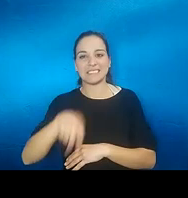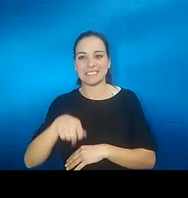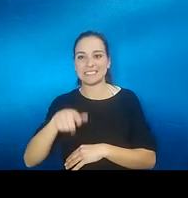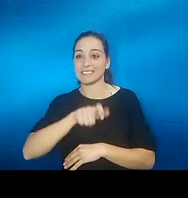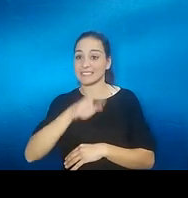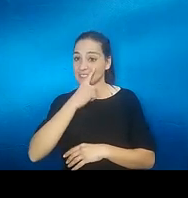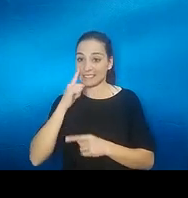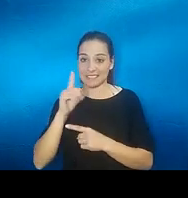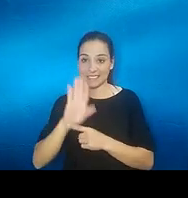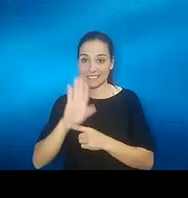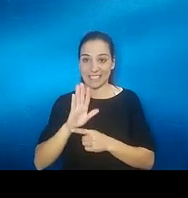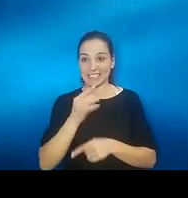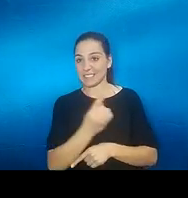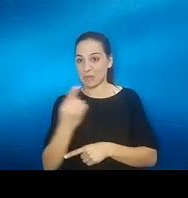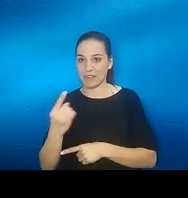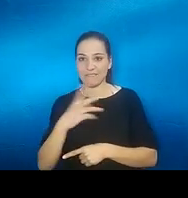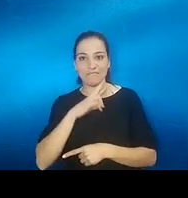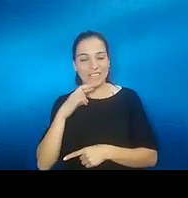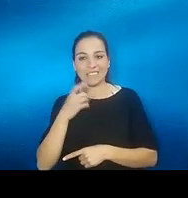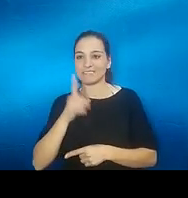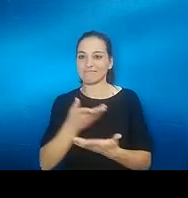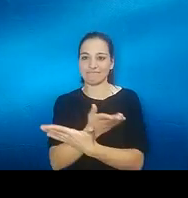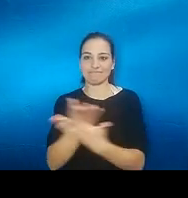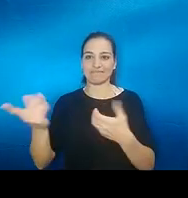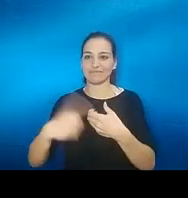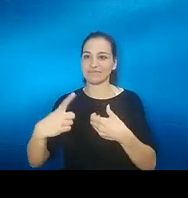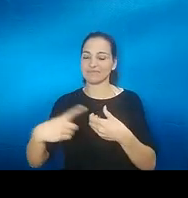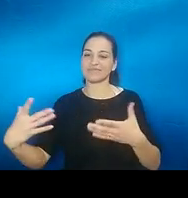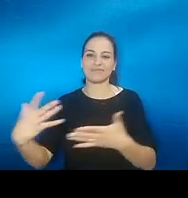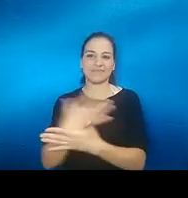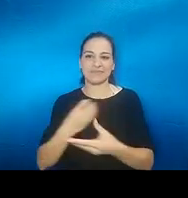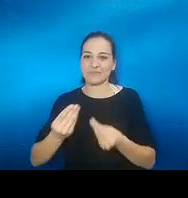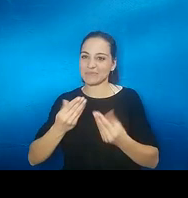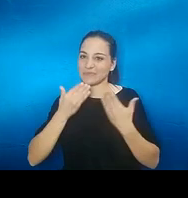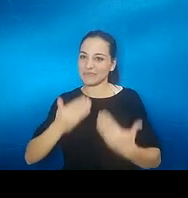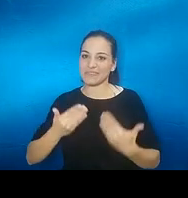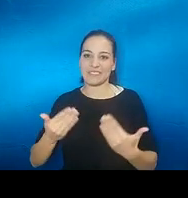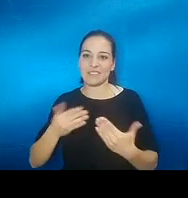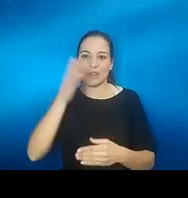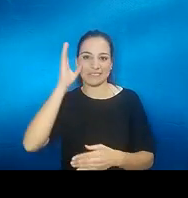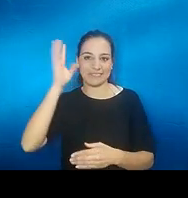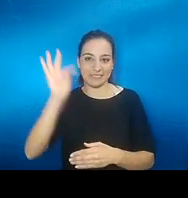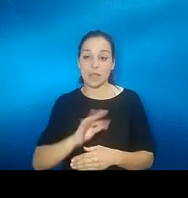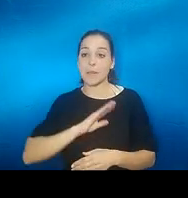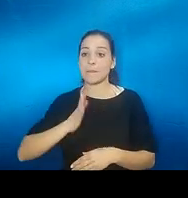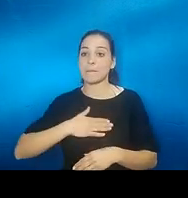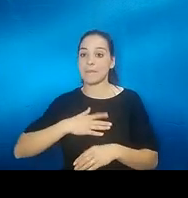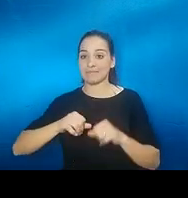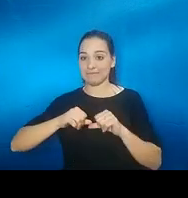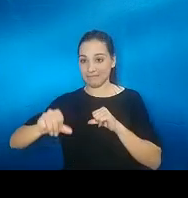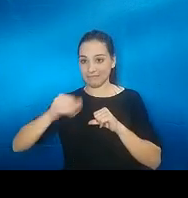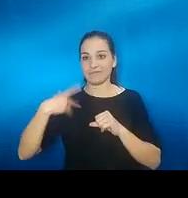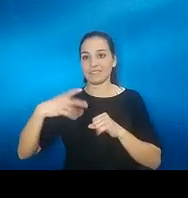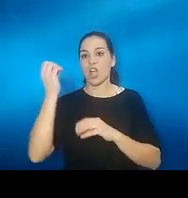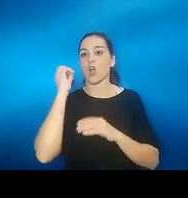testimonios que hemos tenido que son tan valiosos y a todas las personas que han estado escuchando mañana a partir de mañana está la jornada ya